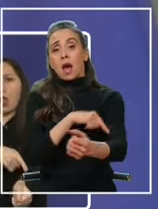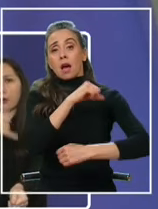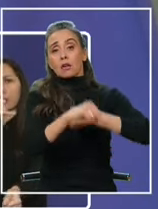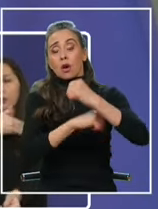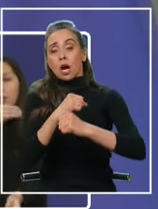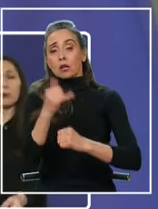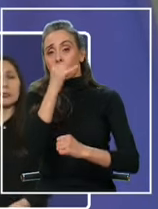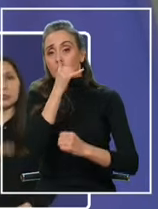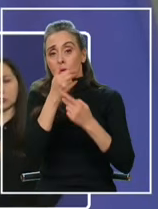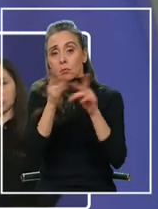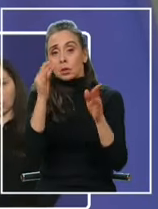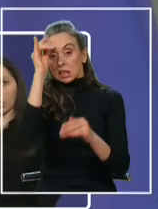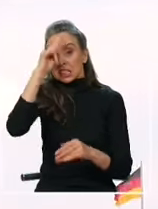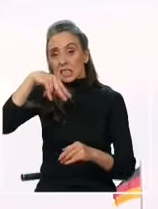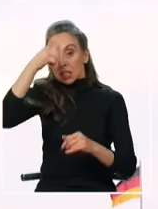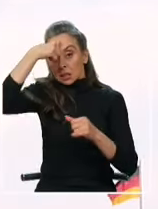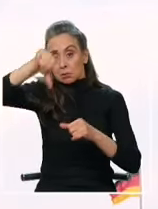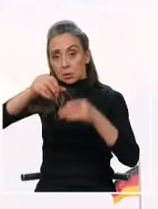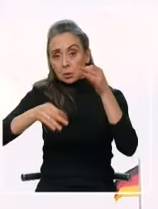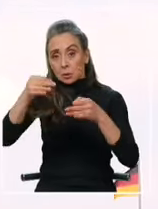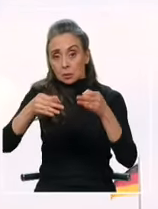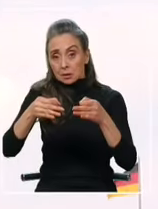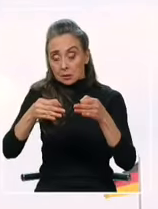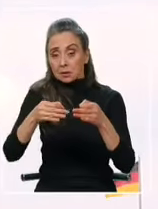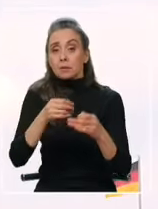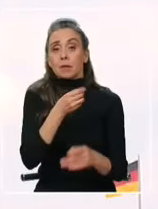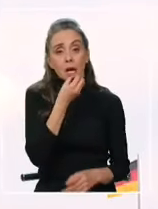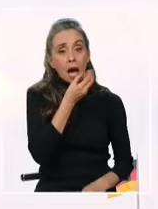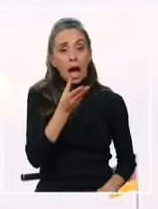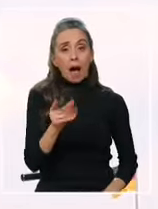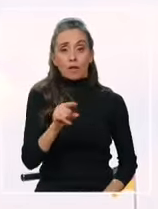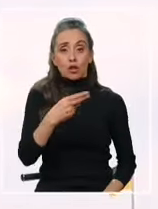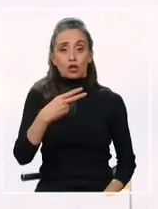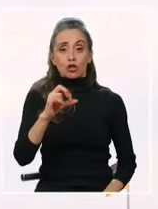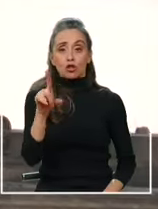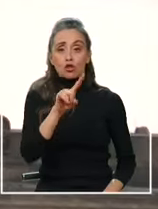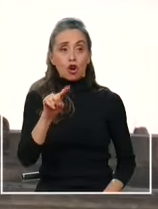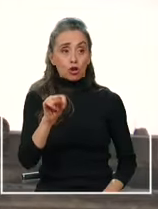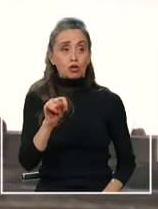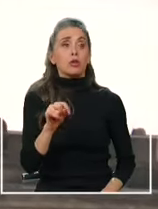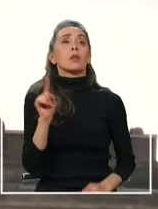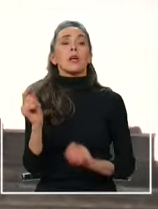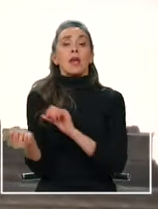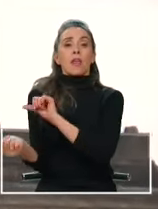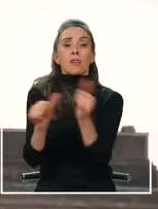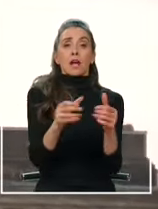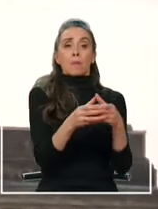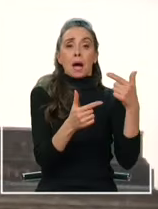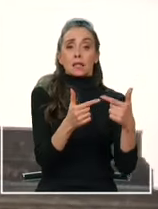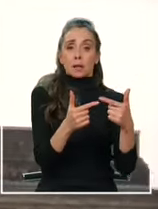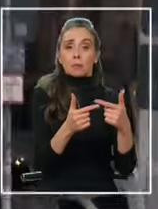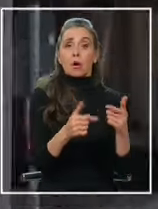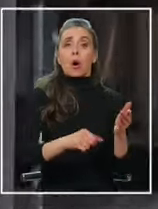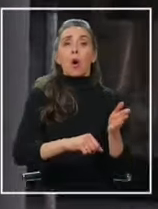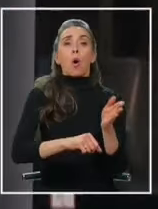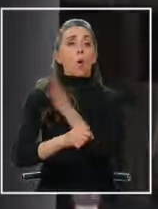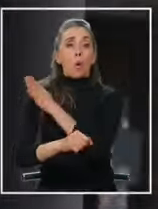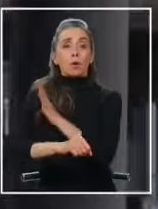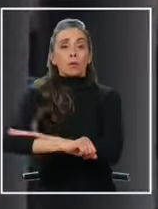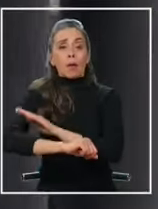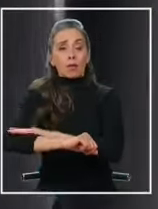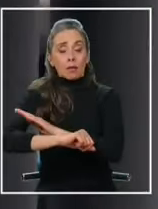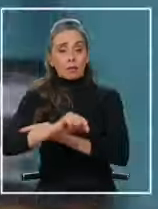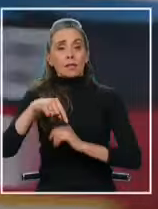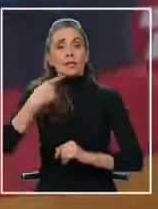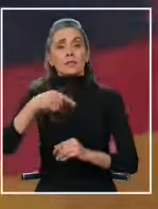de impunidad de los mismos Declaraciones de Trolls cuyo partido sufrió una dura derrota de manos de la ultraderecha en las